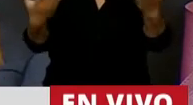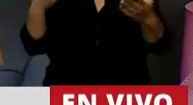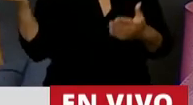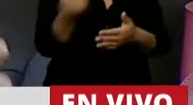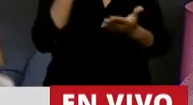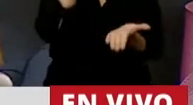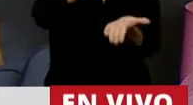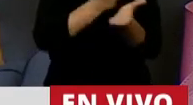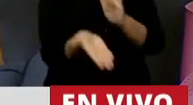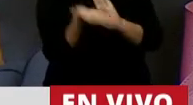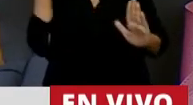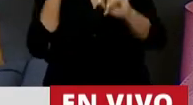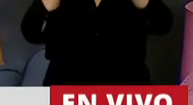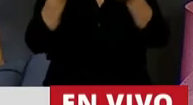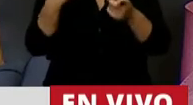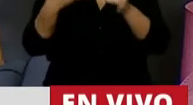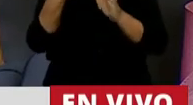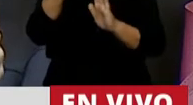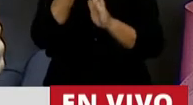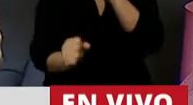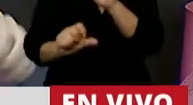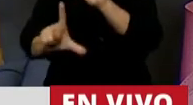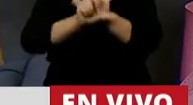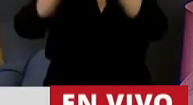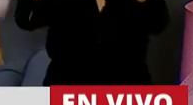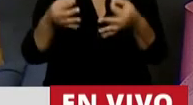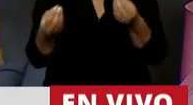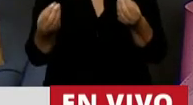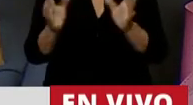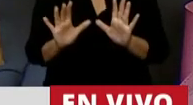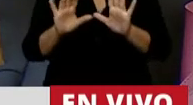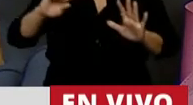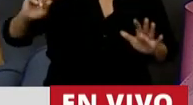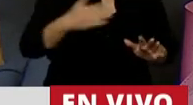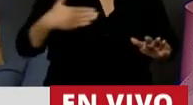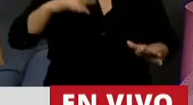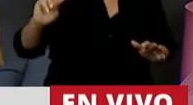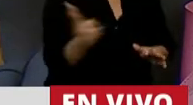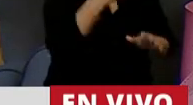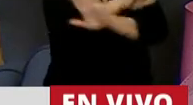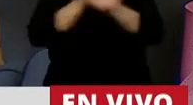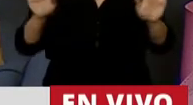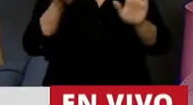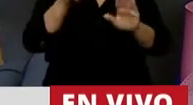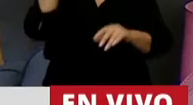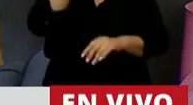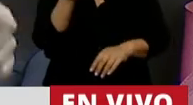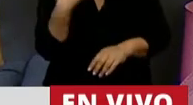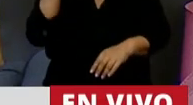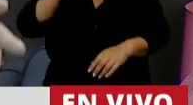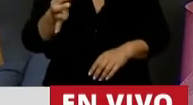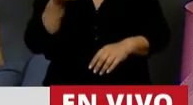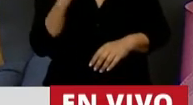despenalicemos y legalicemos el aborto? En primer lugar, para terminar con las muertes maternas. Porque sabemos que el aborto existió,